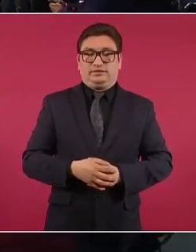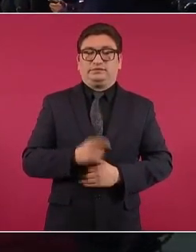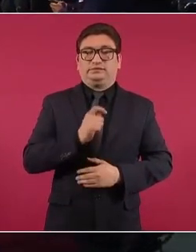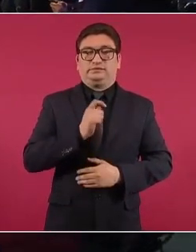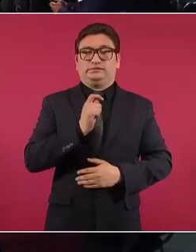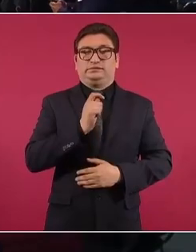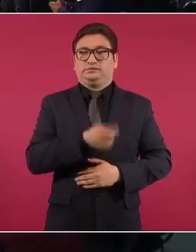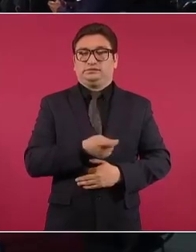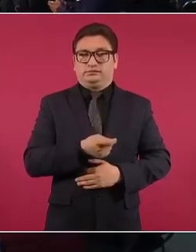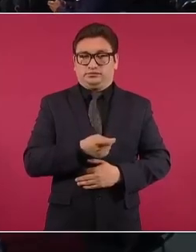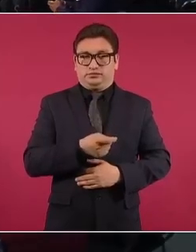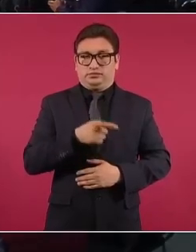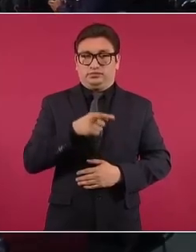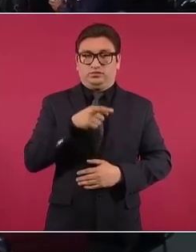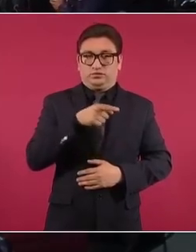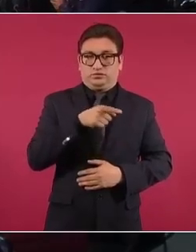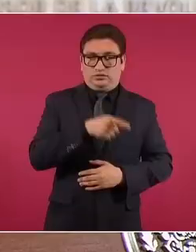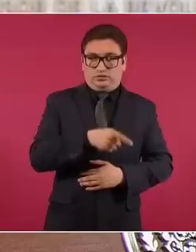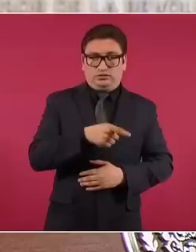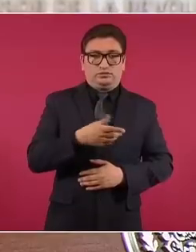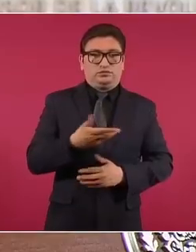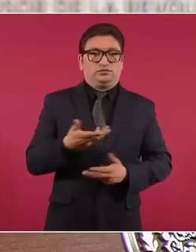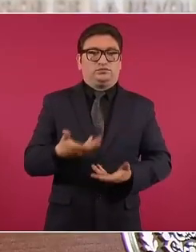subversivo,